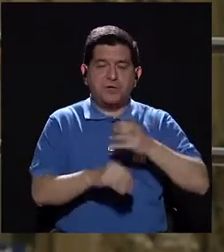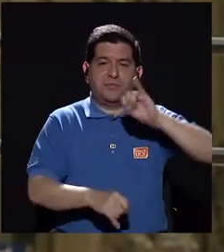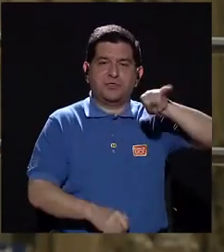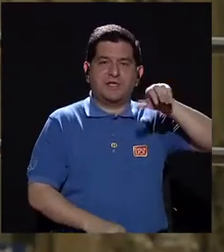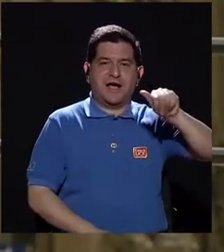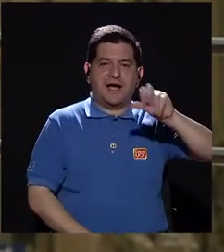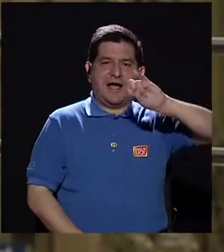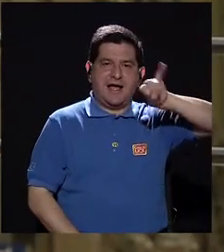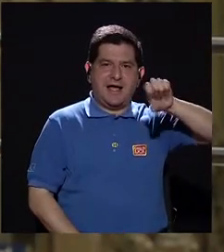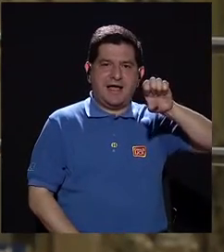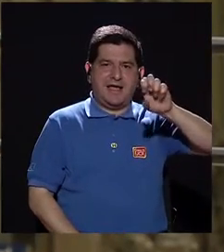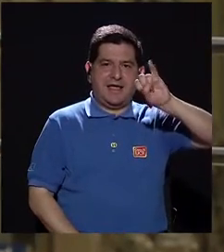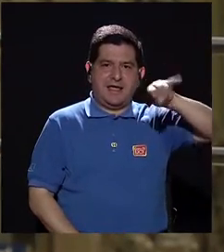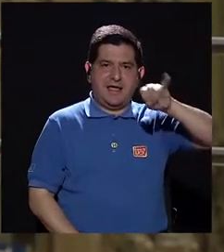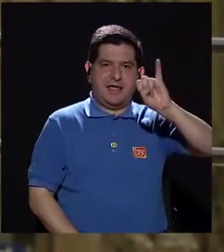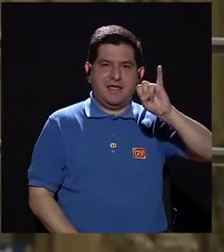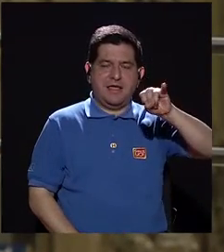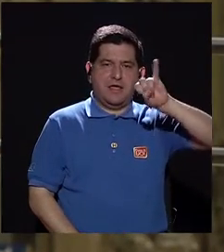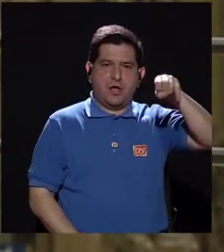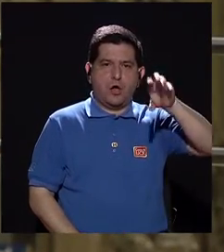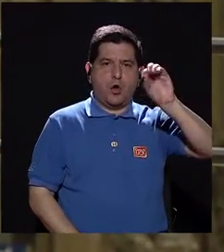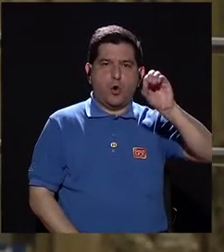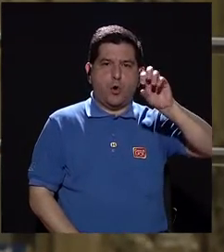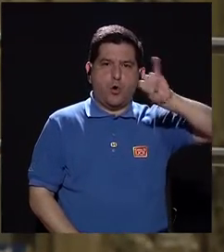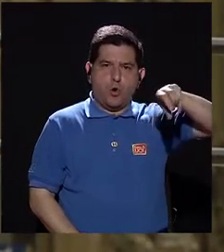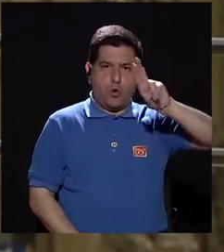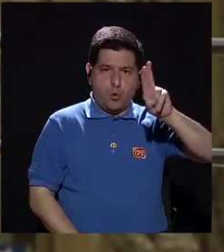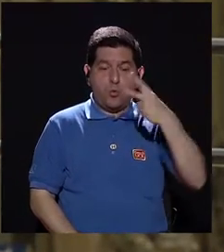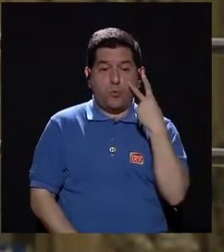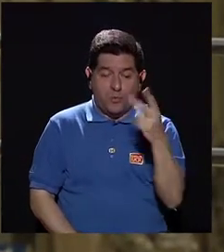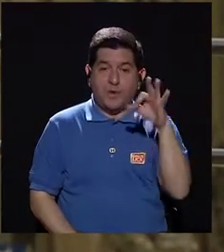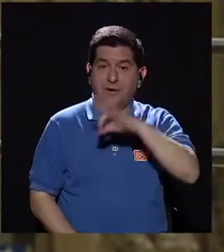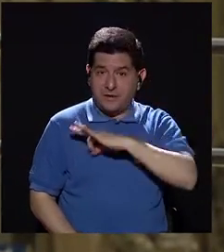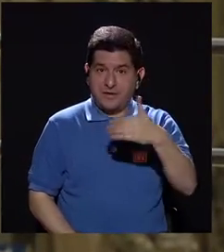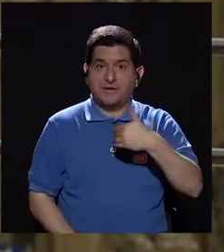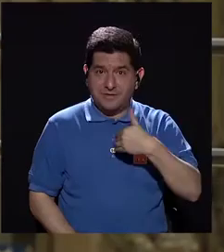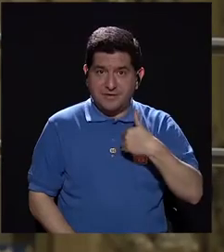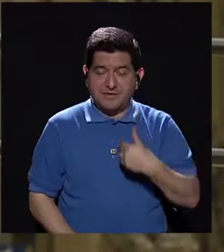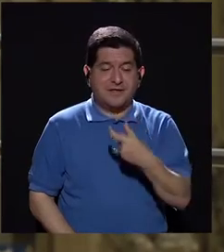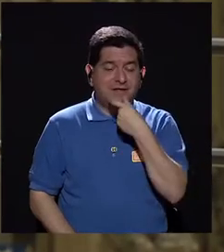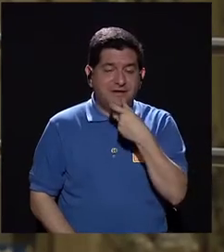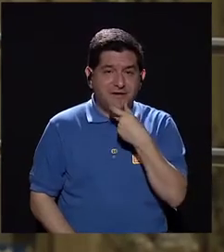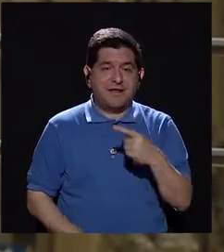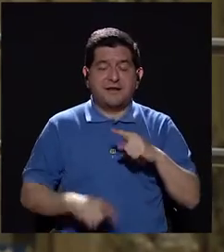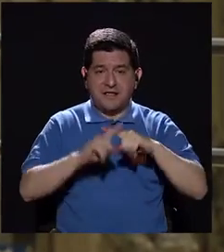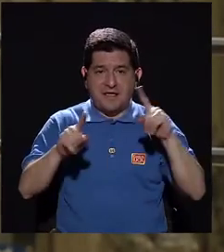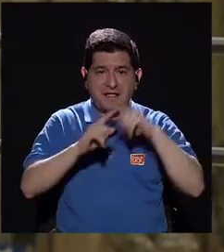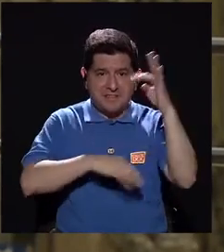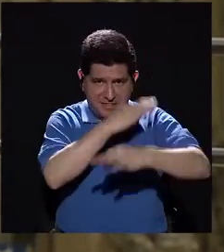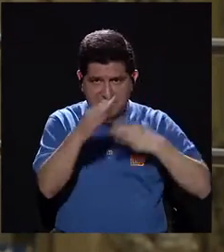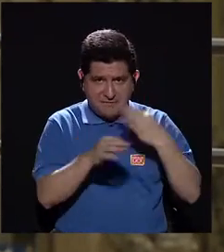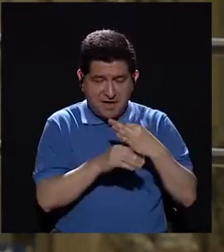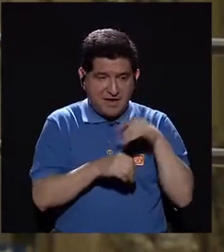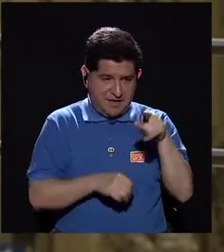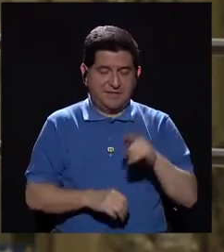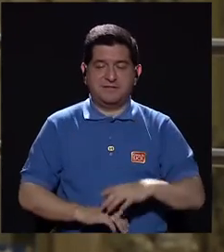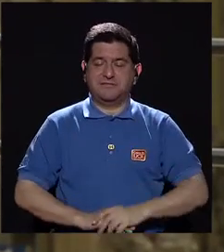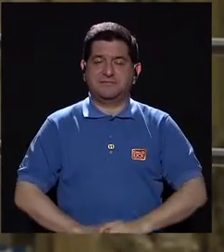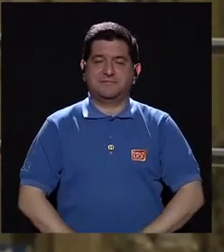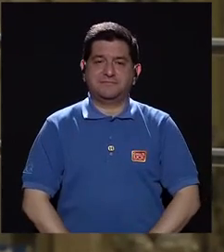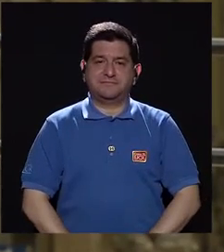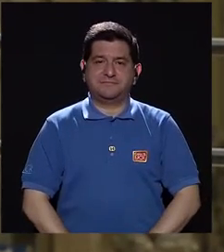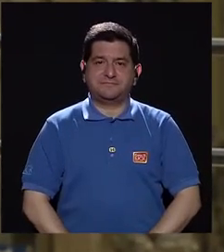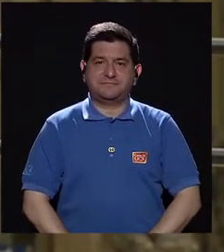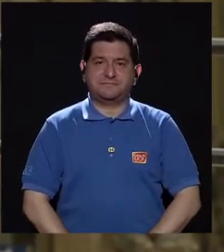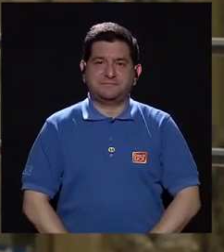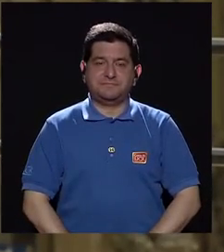poco del ja, he, hi, ho, cu de la risa, vamos a ver el beneficio que tiene la risa cuando nos reímos con alguna de estos tonos de